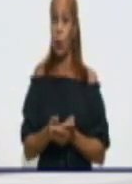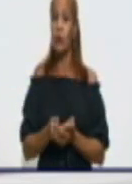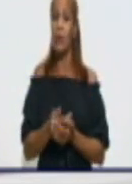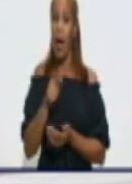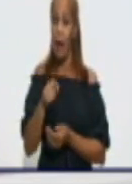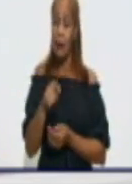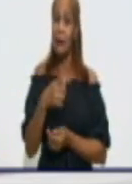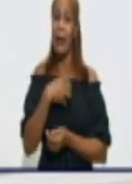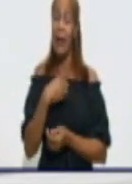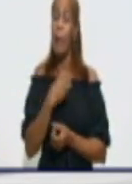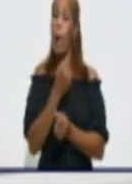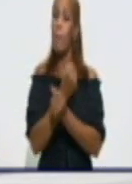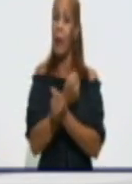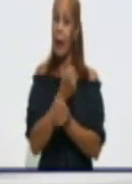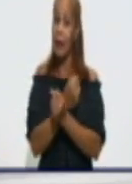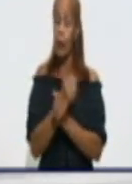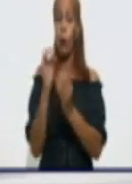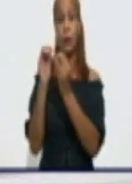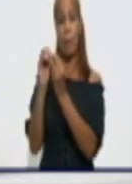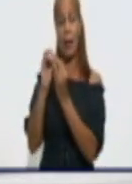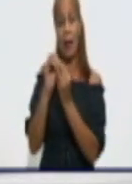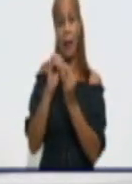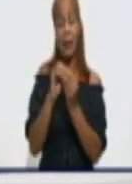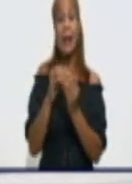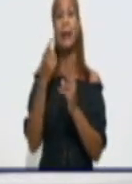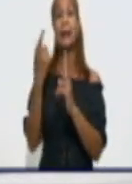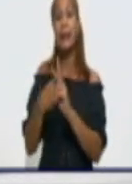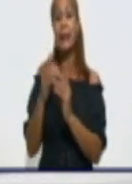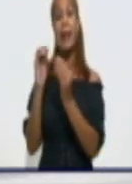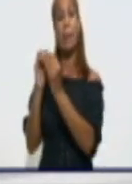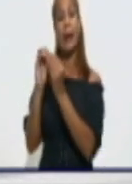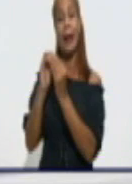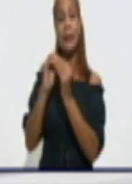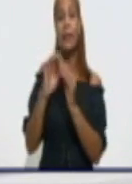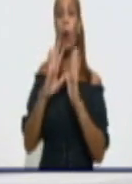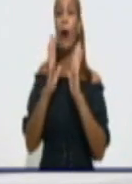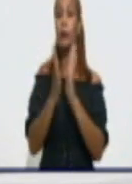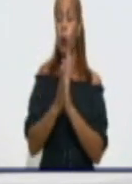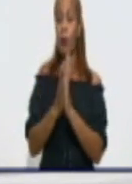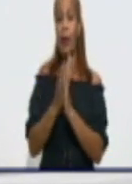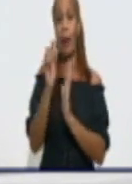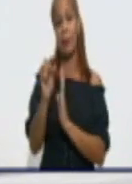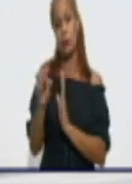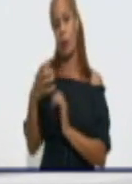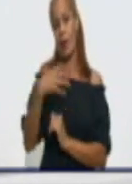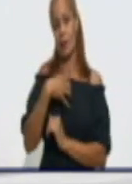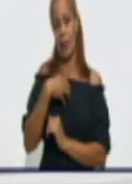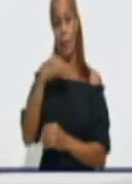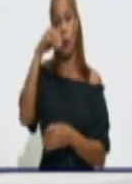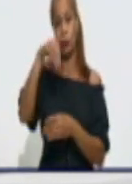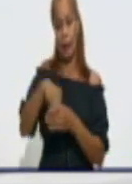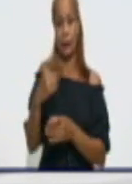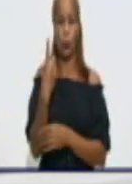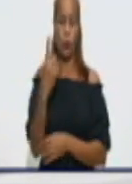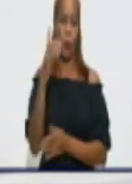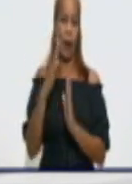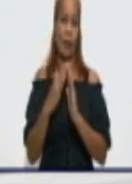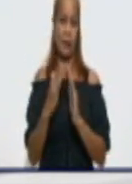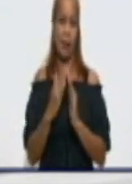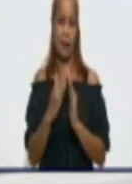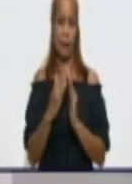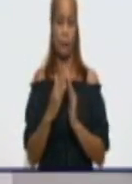a contagiarnos y a contagiar a la familia, contagiar al anciano que tenemos en casa, a contagiar al niño que tenemos en casa.